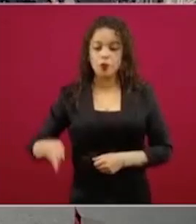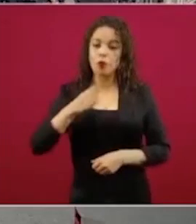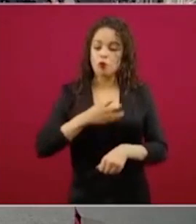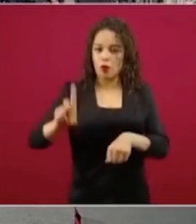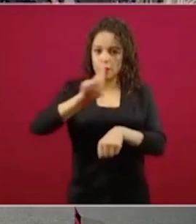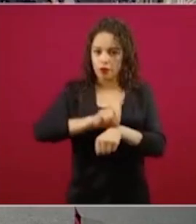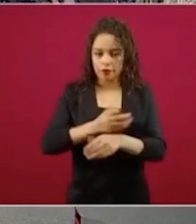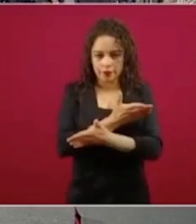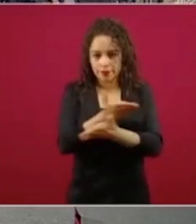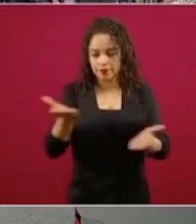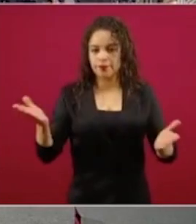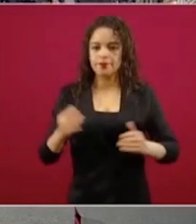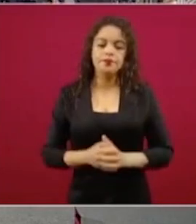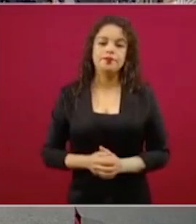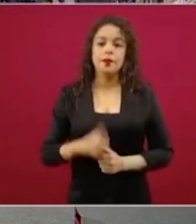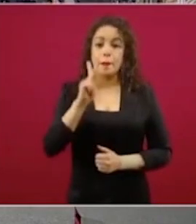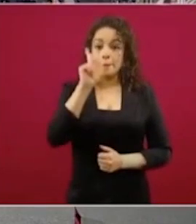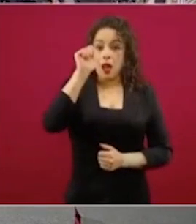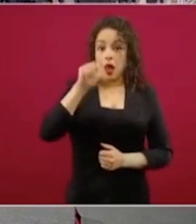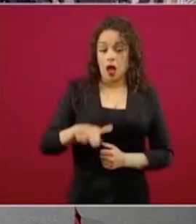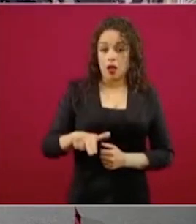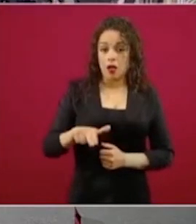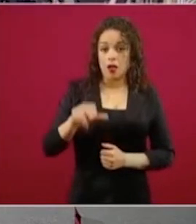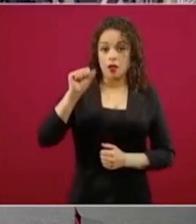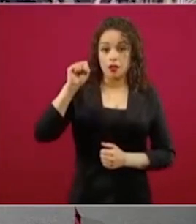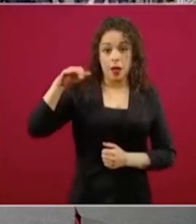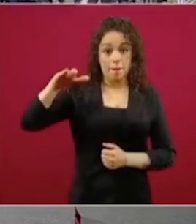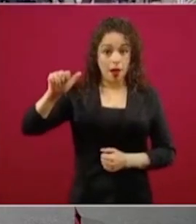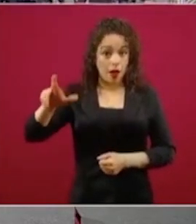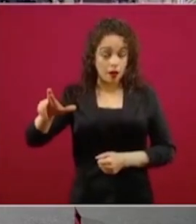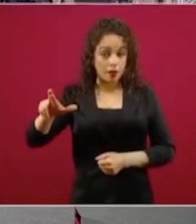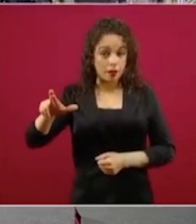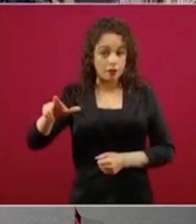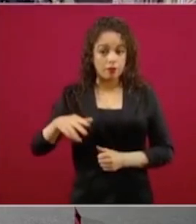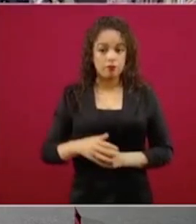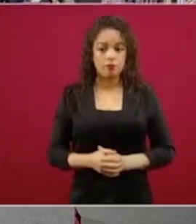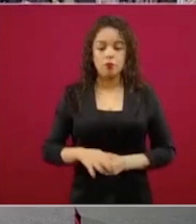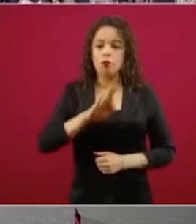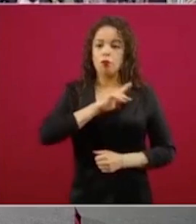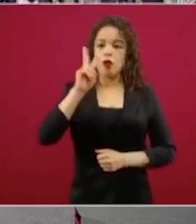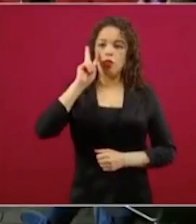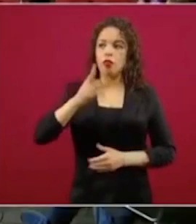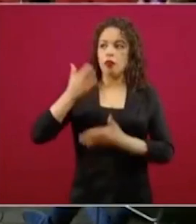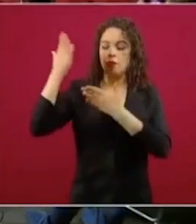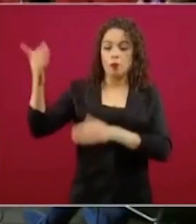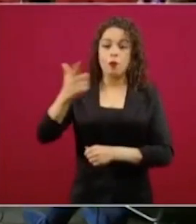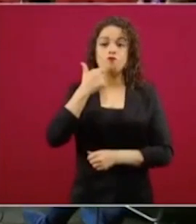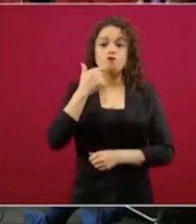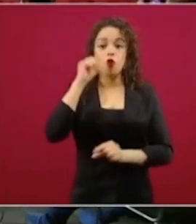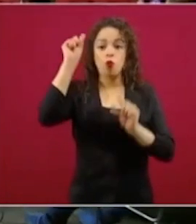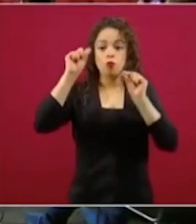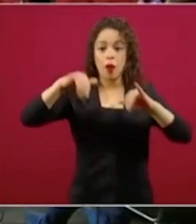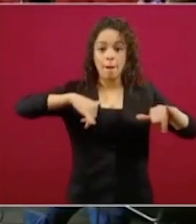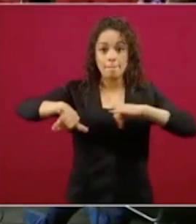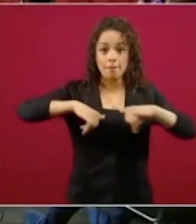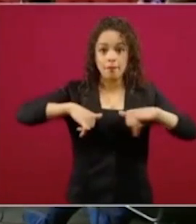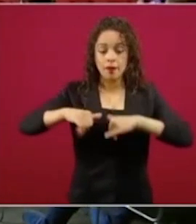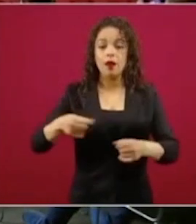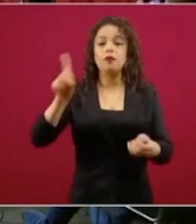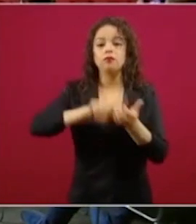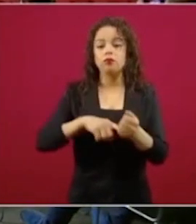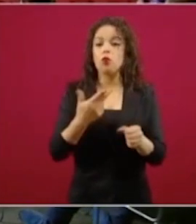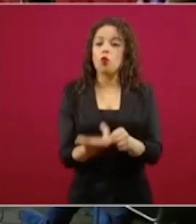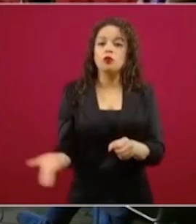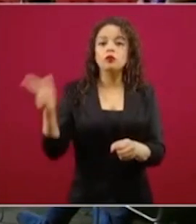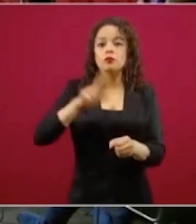Con respecto al Plan Marina, en el mapa podemos ver los puntos rojos, son los hospitales que se